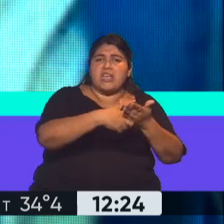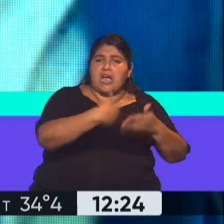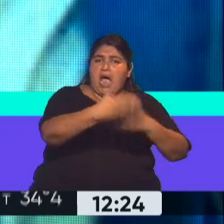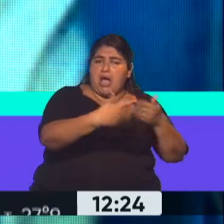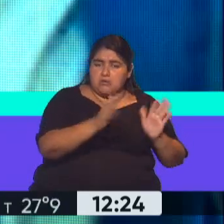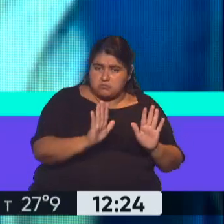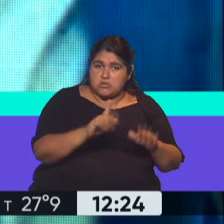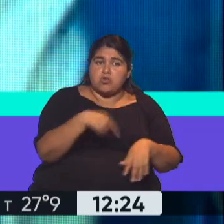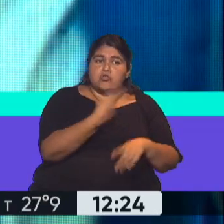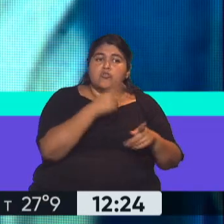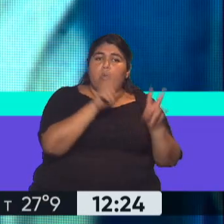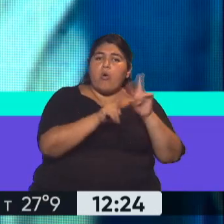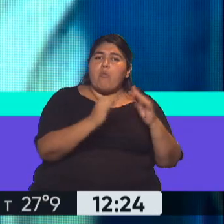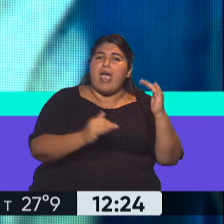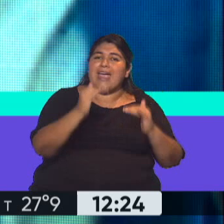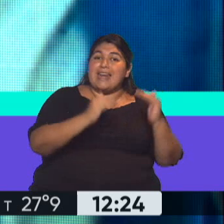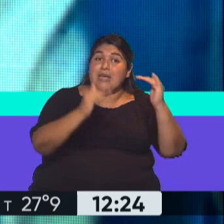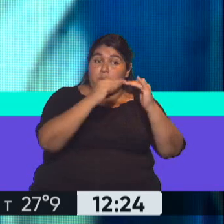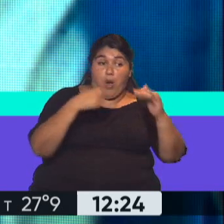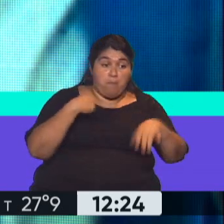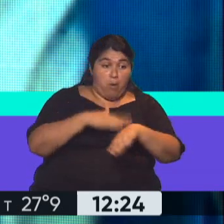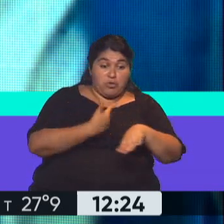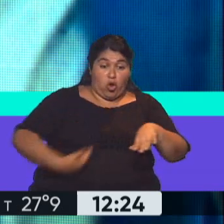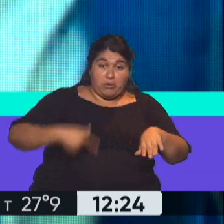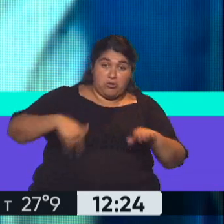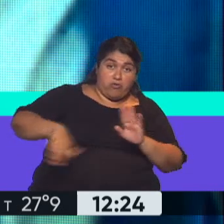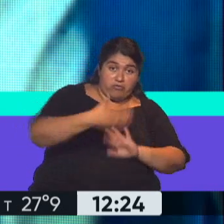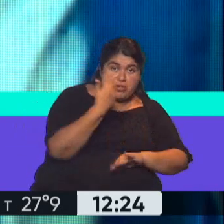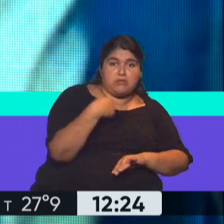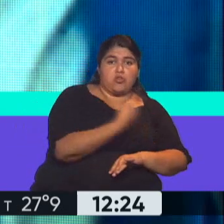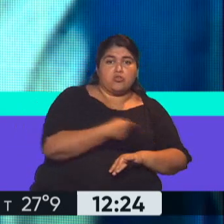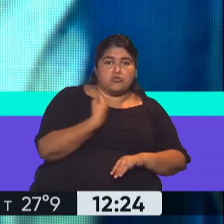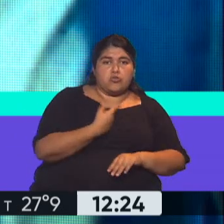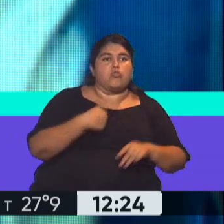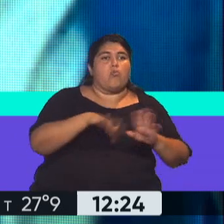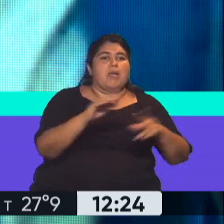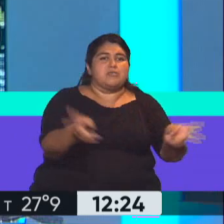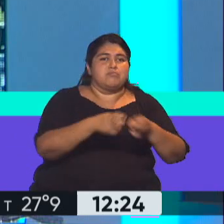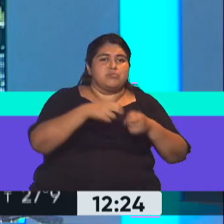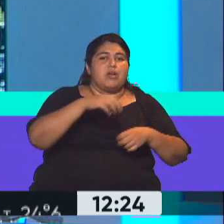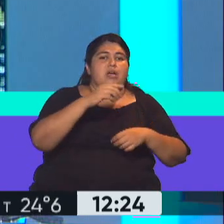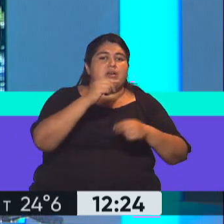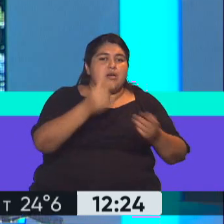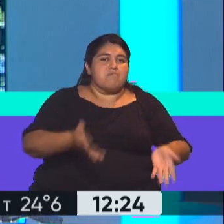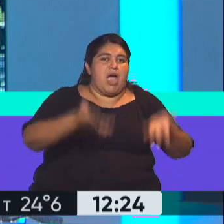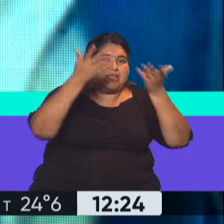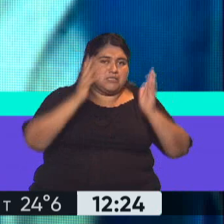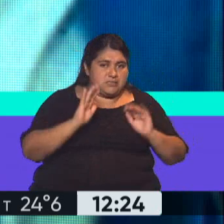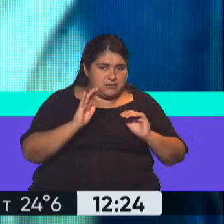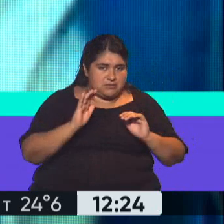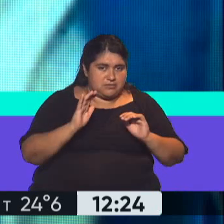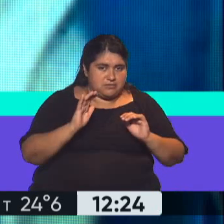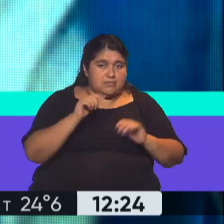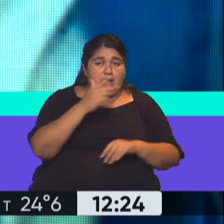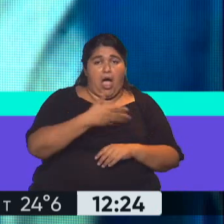Llegamos al equilibrio en el día que nos íbamos e íbamos a tener superávit en los próximos años. Mirá vos. La referencia